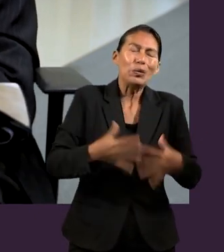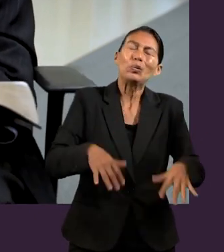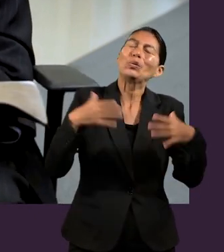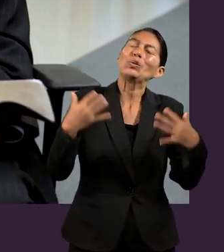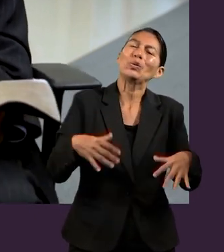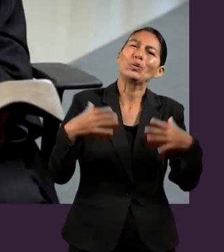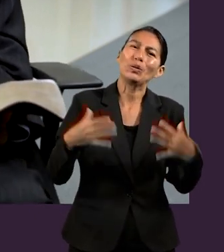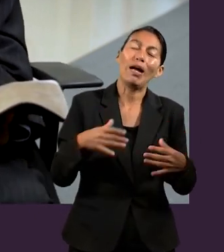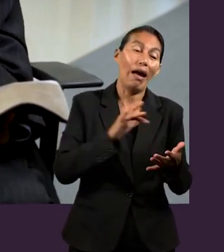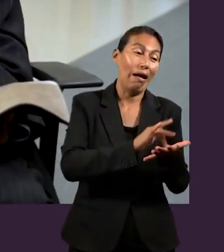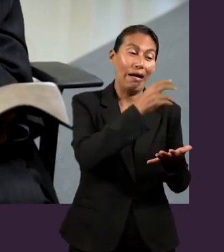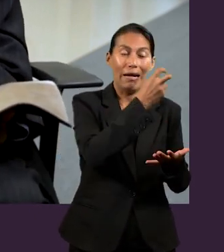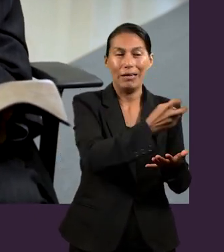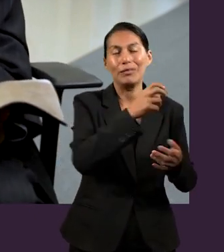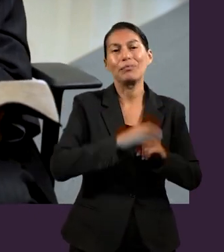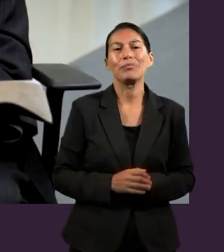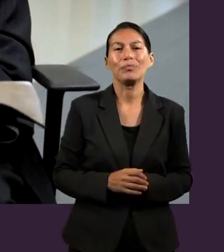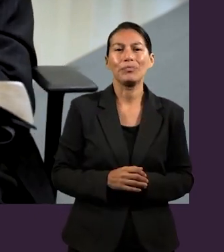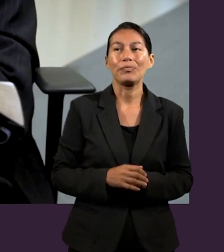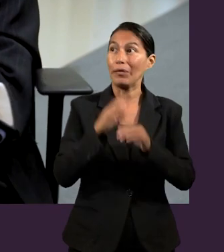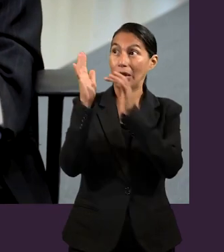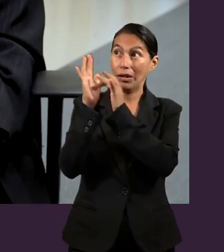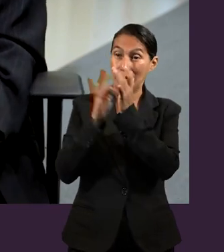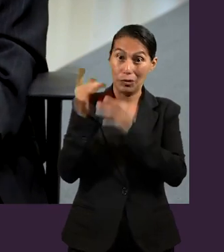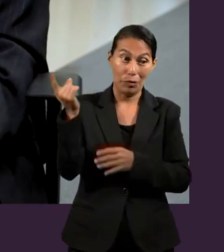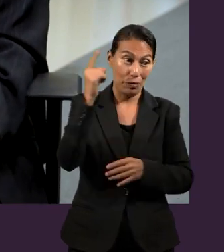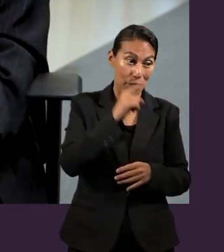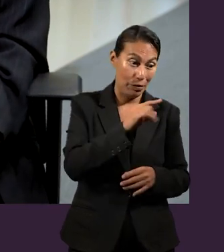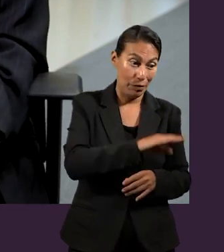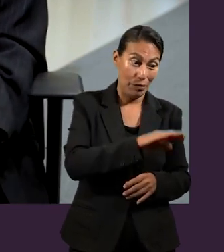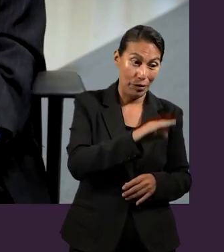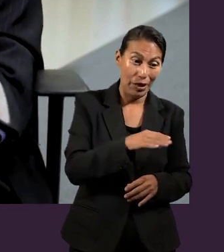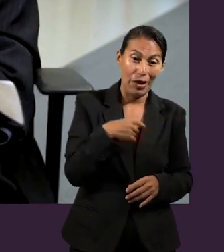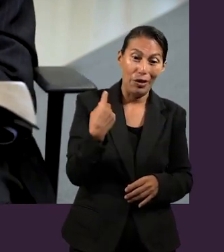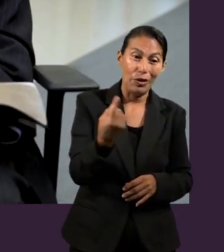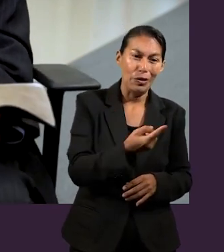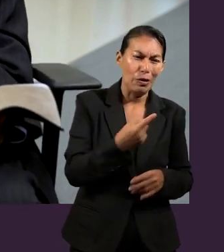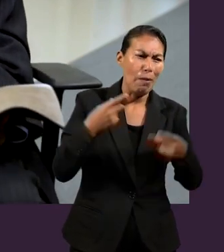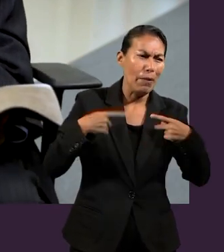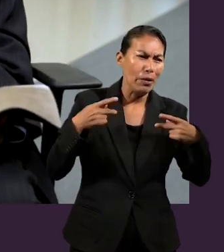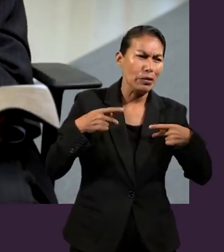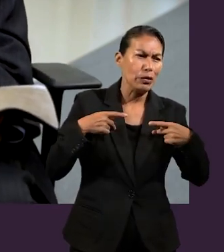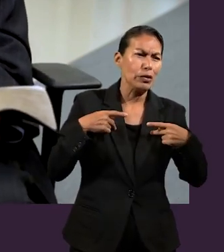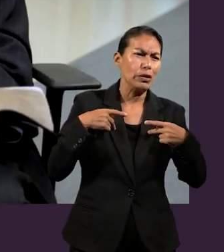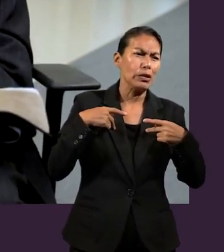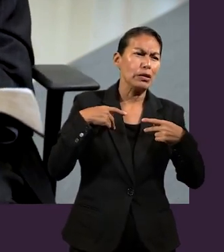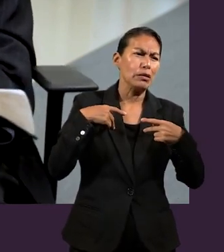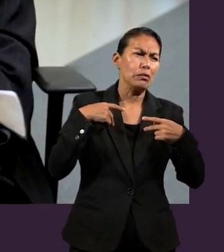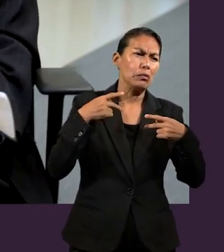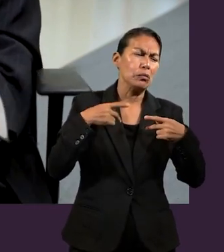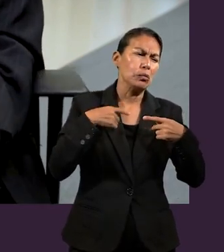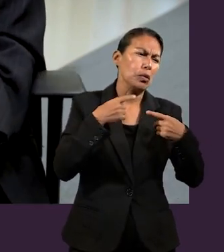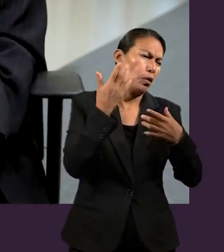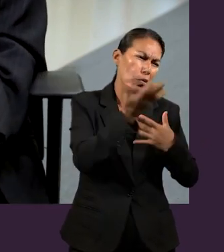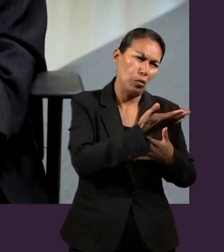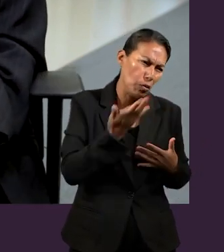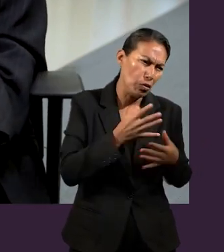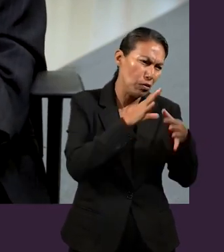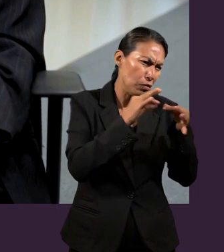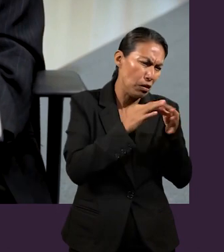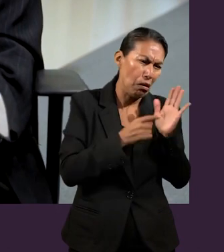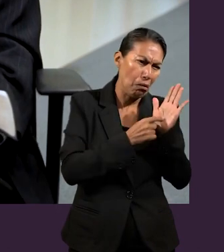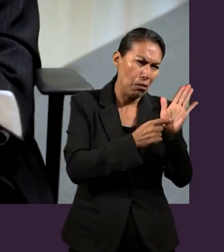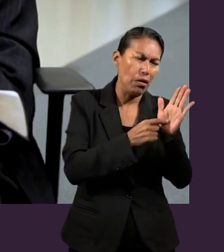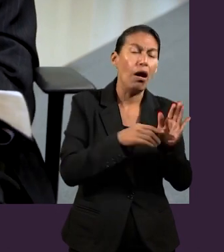Y mediante eso, nosotros podemos mostrar en los siglos venideros, no solamente